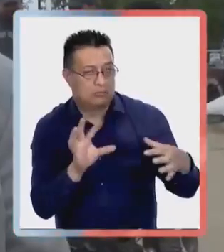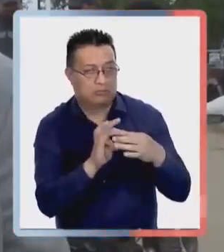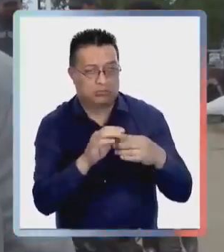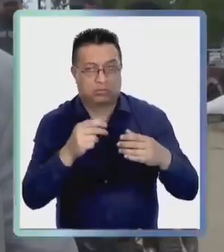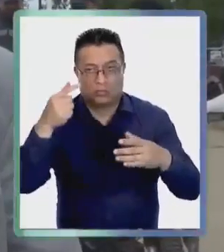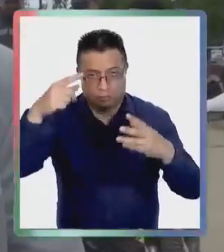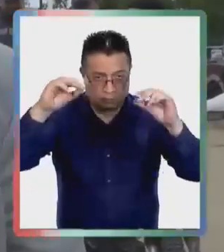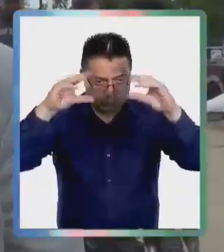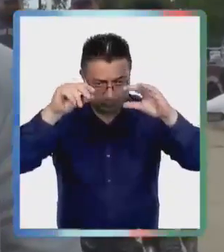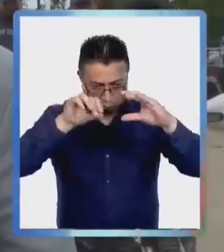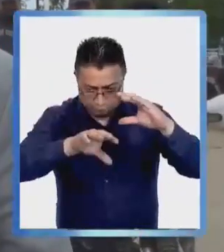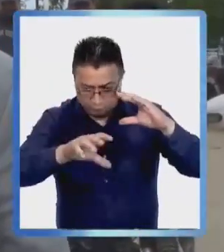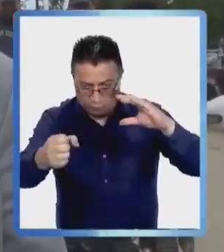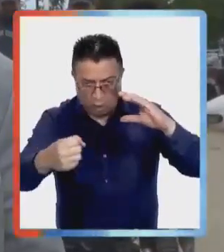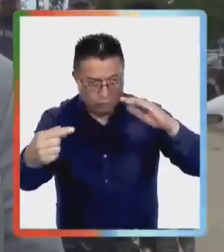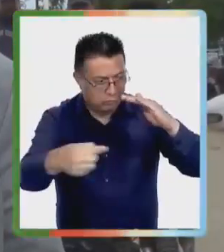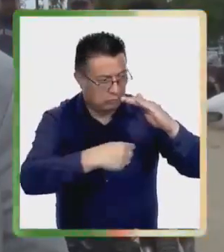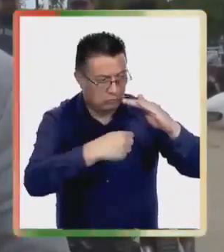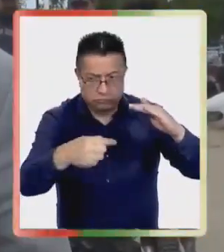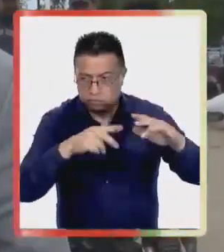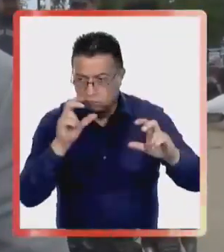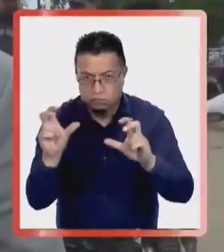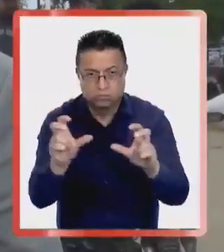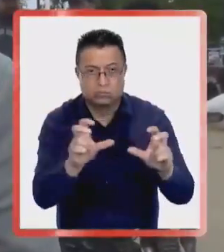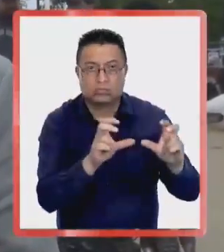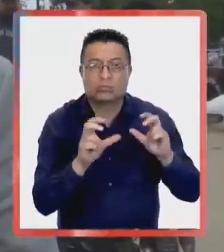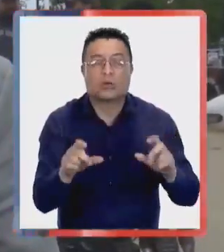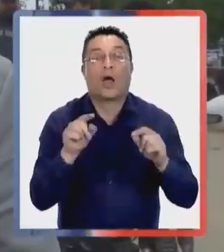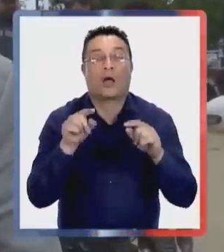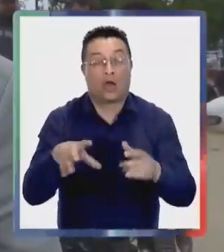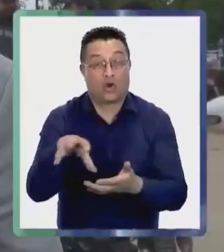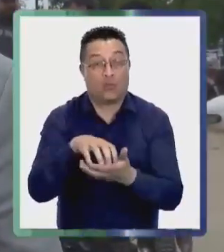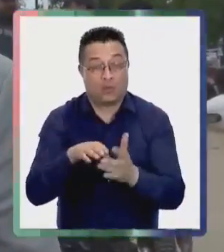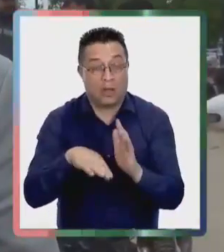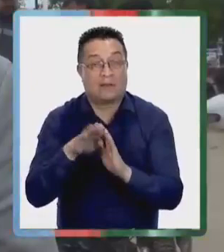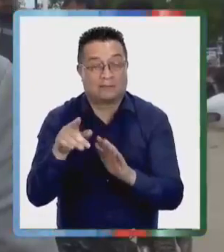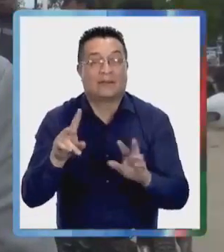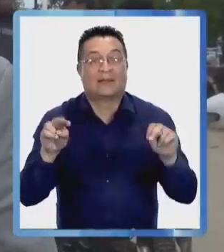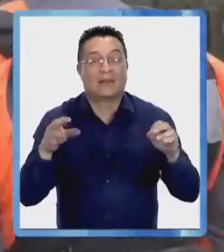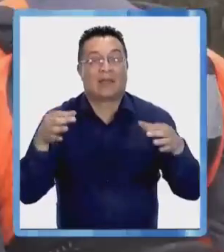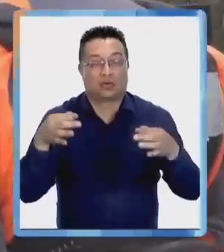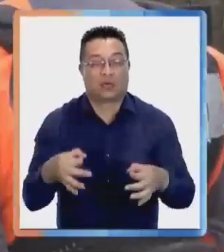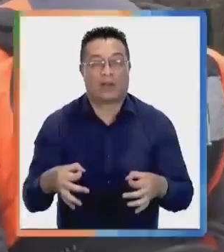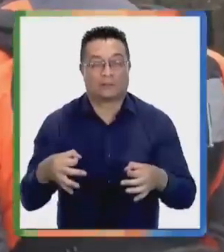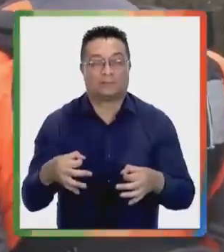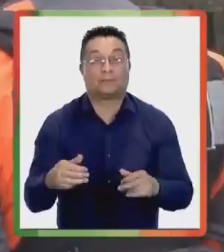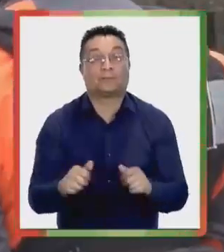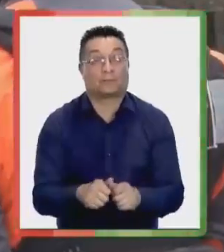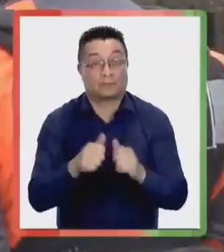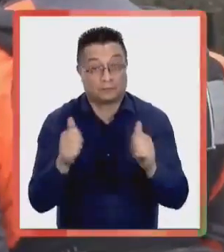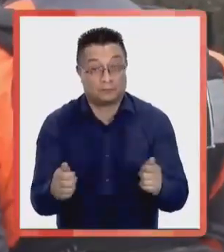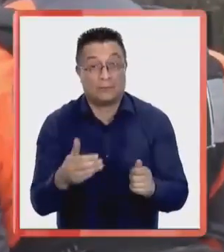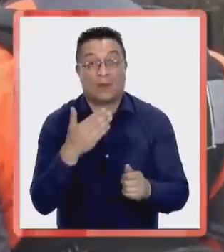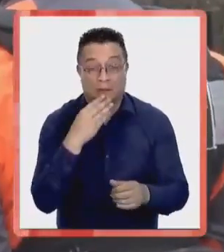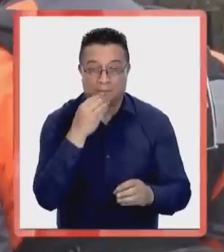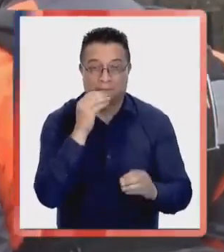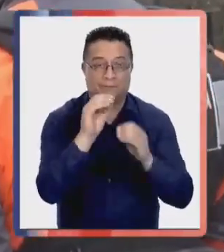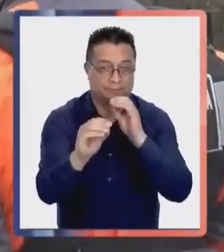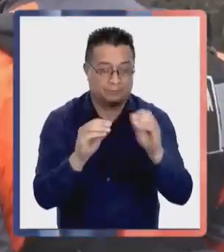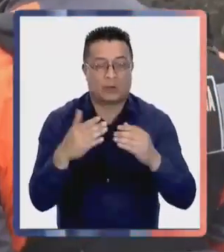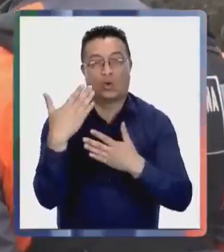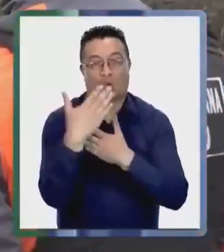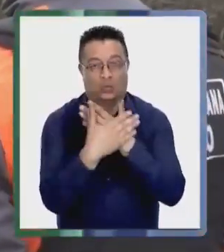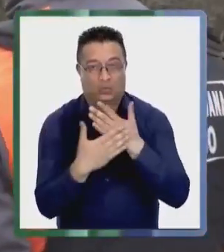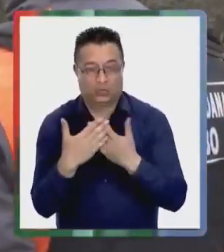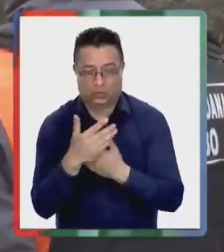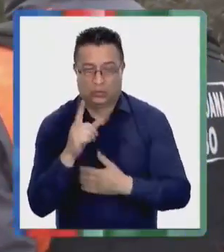pórticos de seguridad, porque nuestra línea hoy día principal en la comuna es la seguridad. Y además, por supuesto, hacer un llamado a la gente al